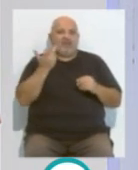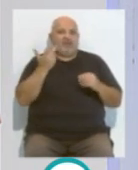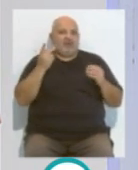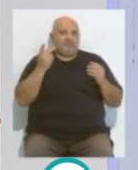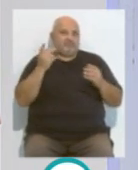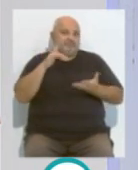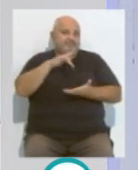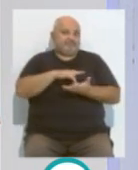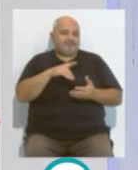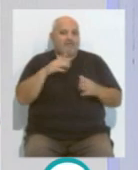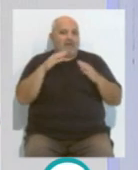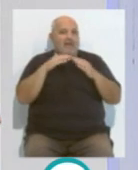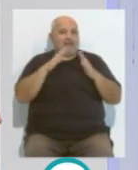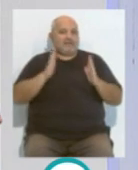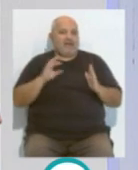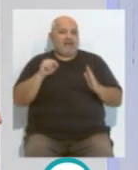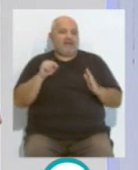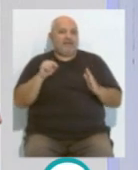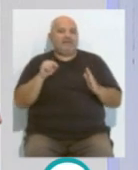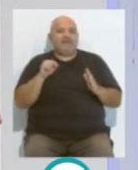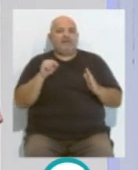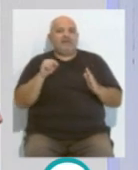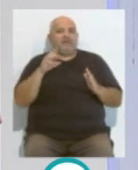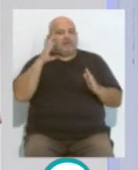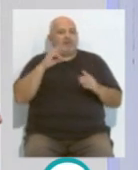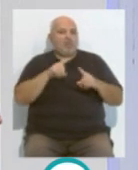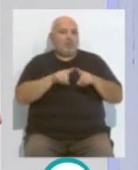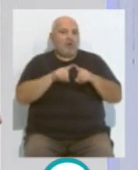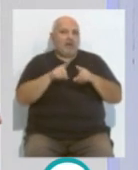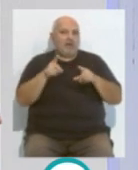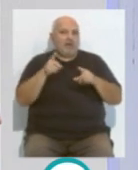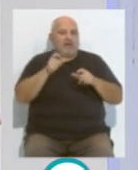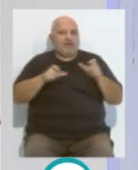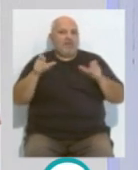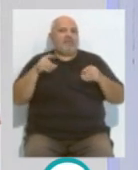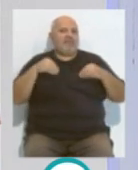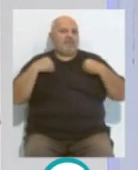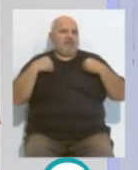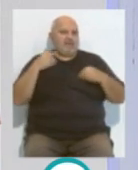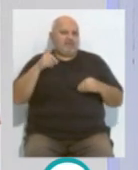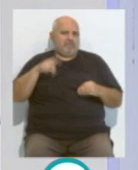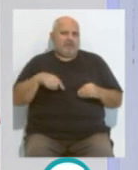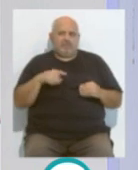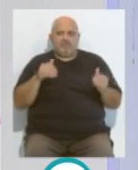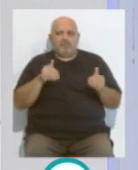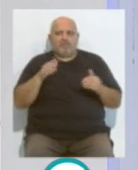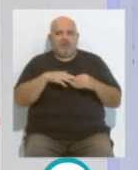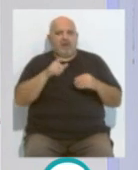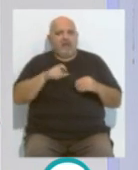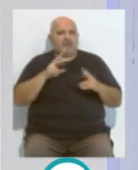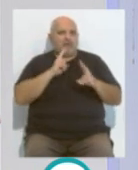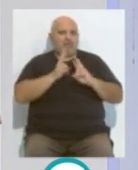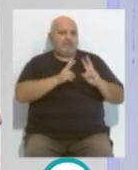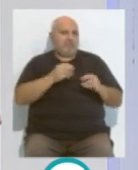tocaba, pero bueno, en casa creo que igualmente la gente ha disfrutado porque el equipo ha